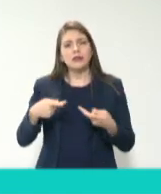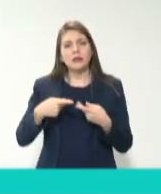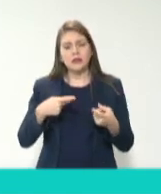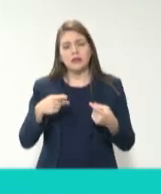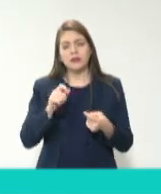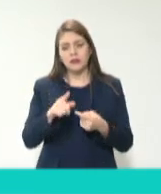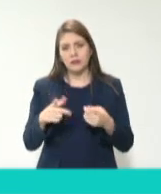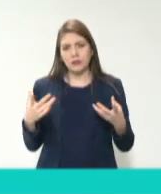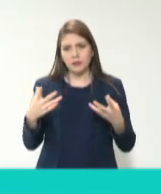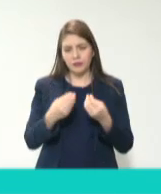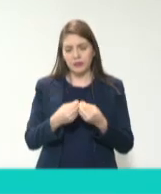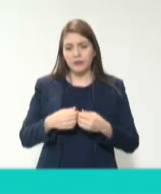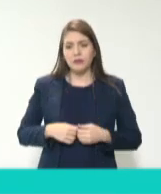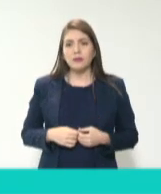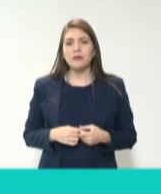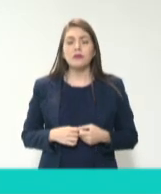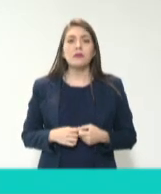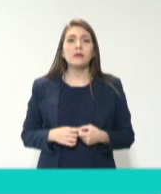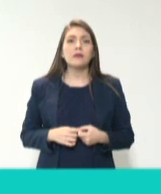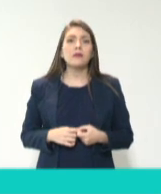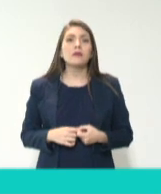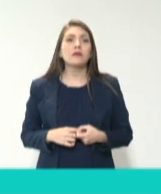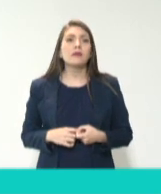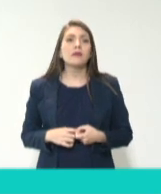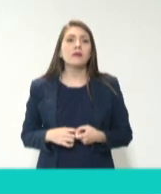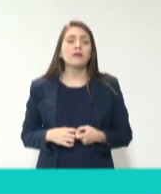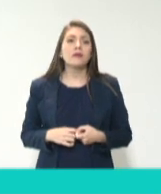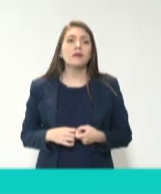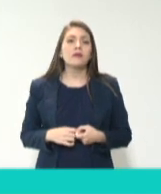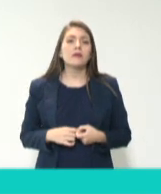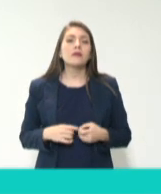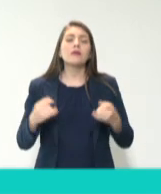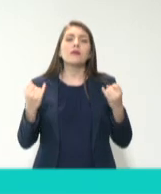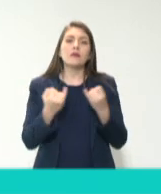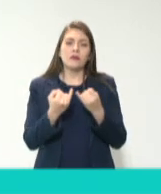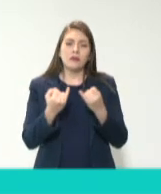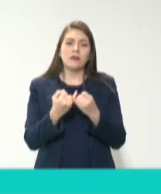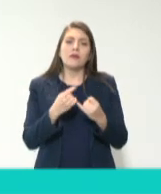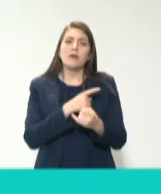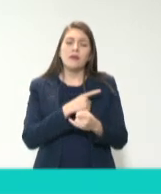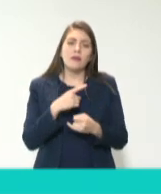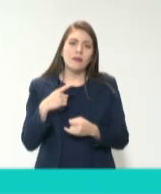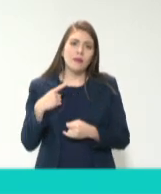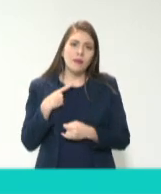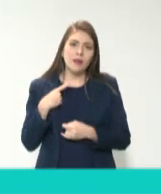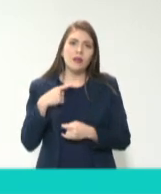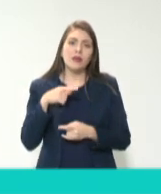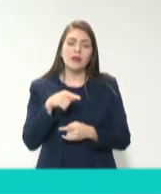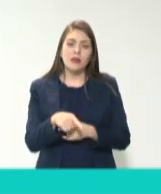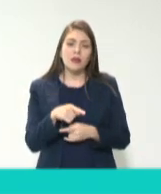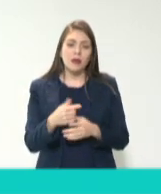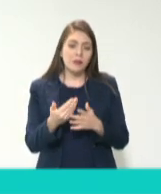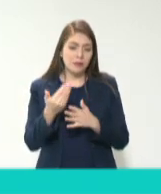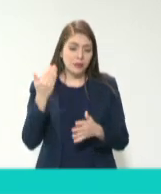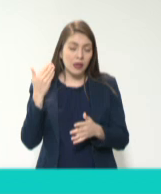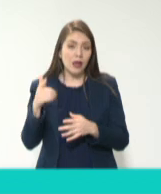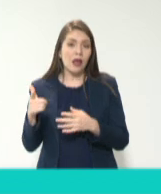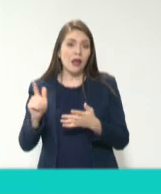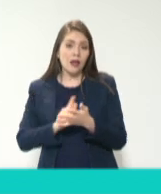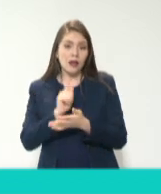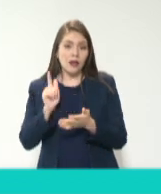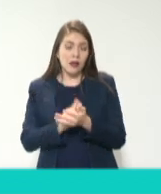EPCs. Entonces, también tiene que haber una adecuación legislativa, la anterior, en donde tuvieron que haber hecho una reforma